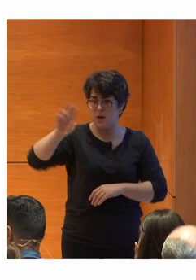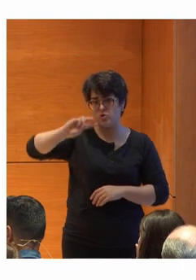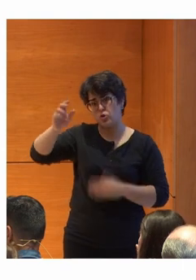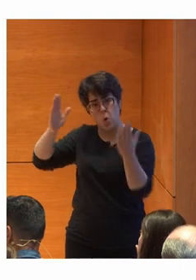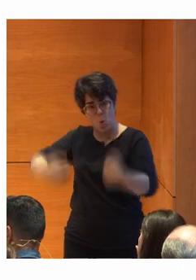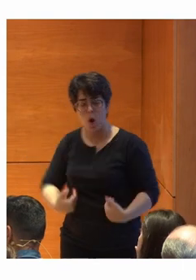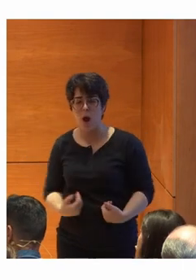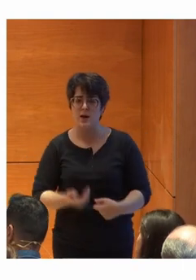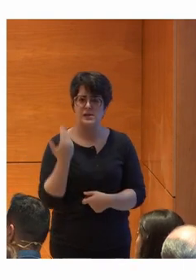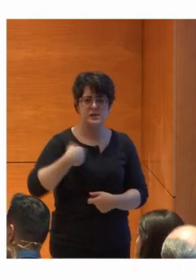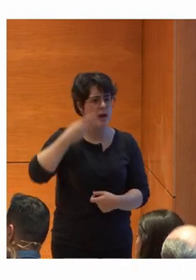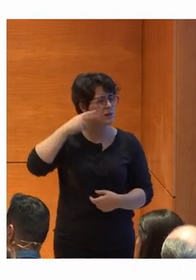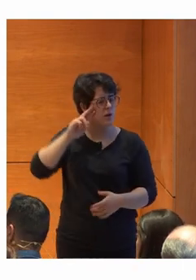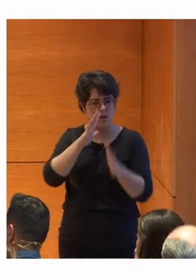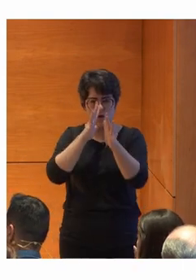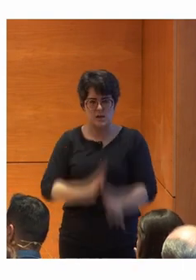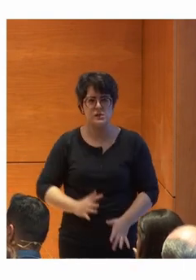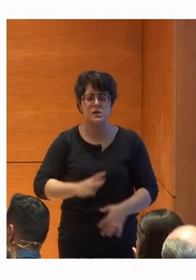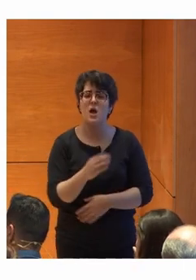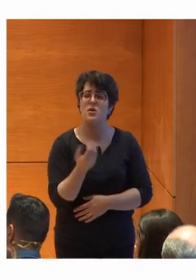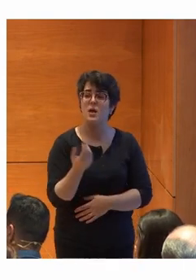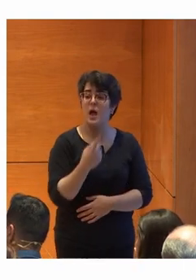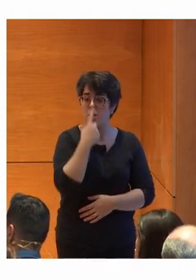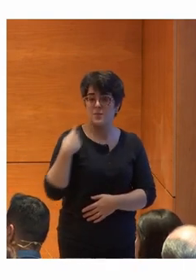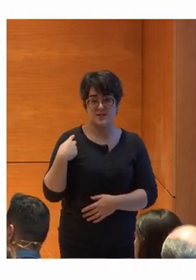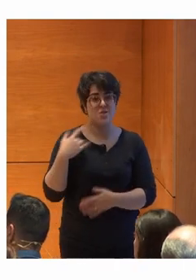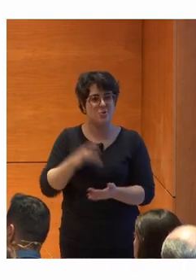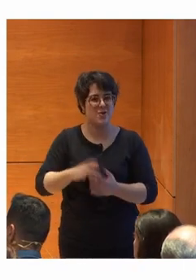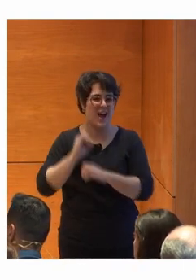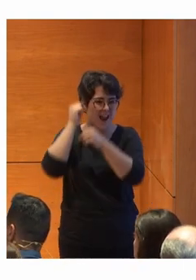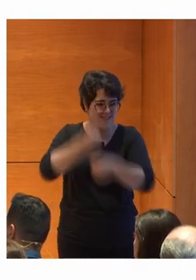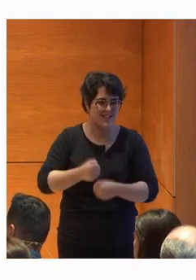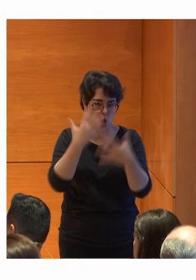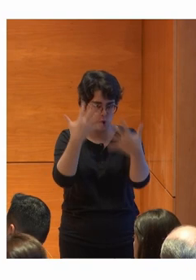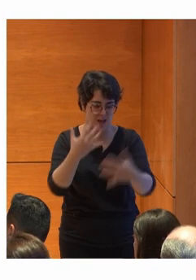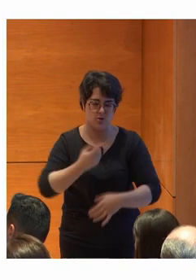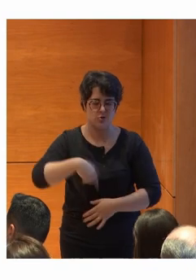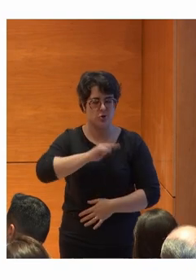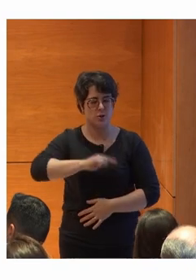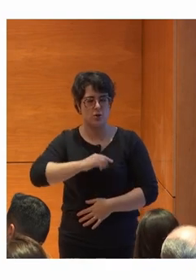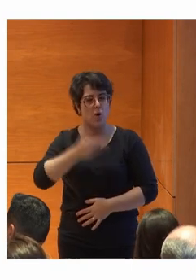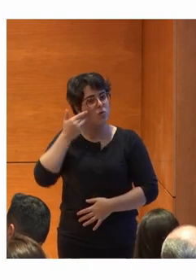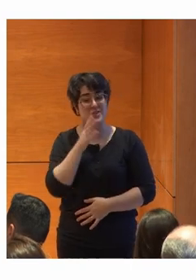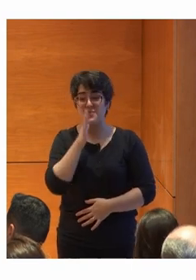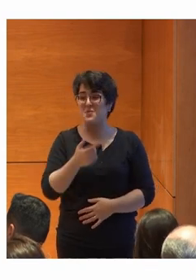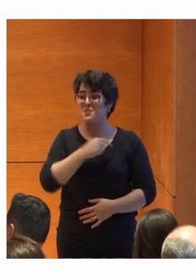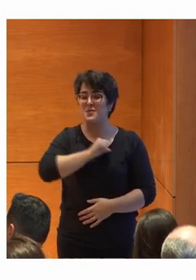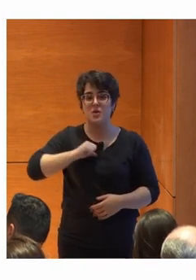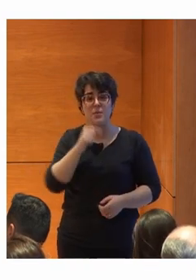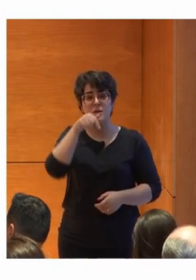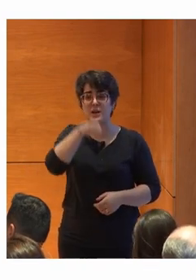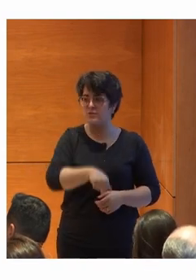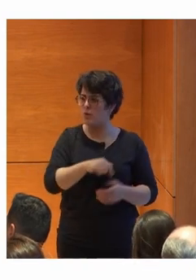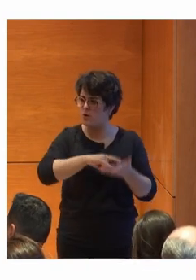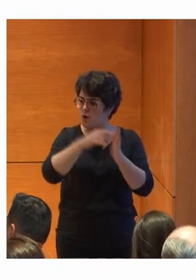Tenemos ya 10 años de andadura, el año pasado celebramos el décimo aniversario, estamos todos muy orgullosos porque personalmente trabajar en